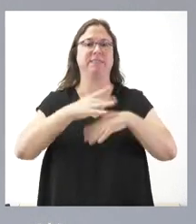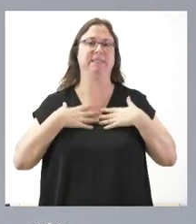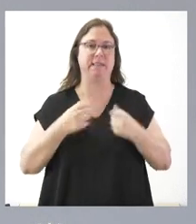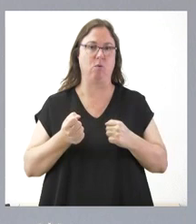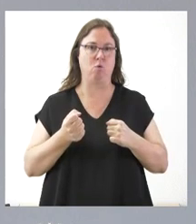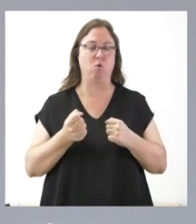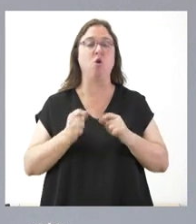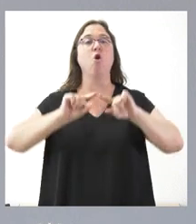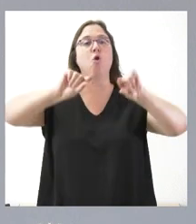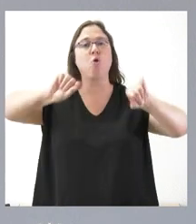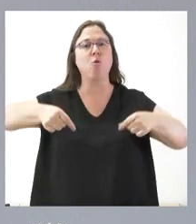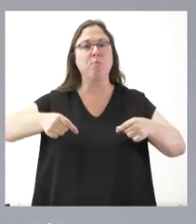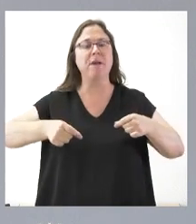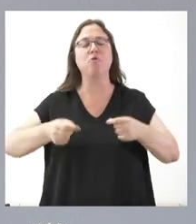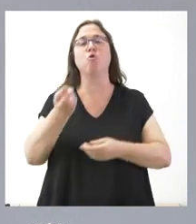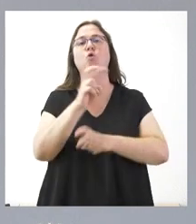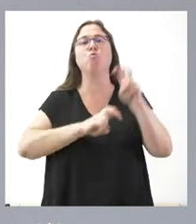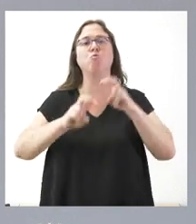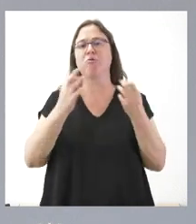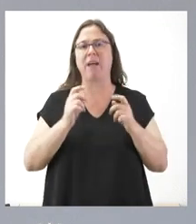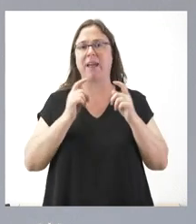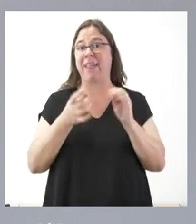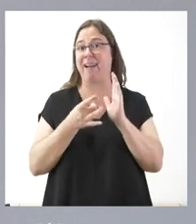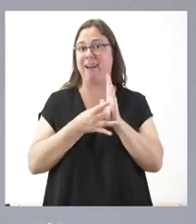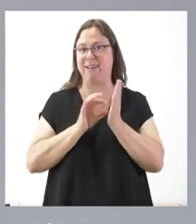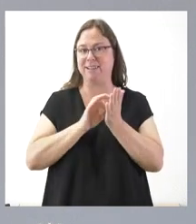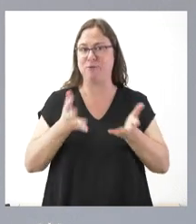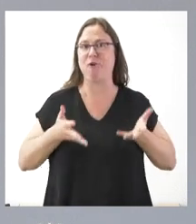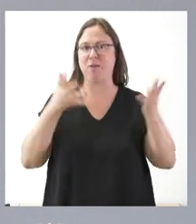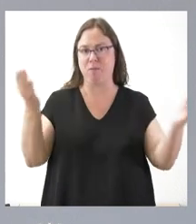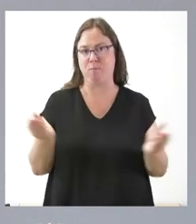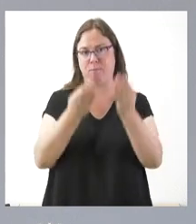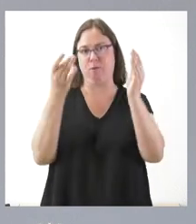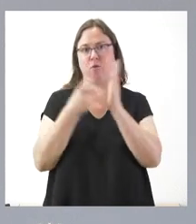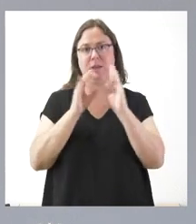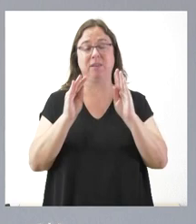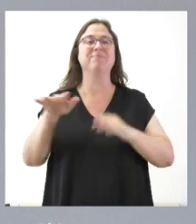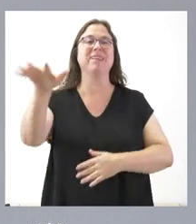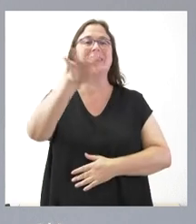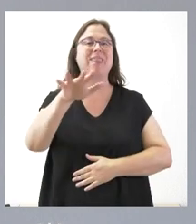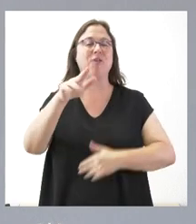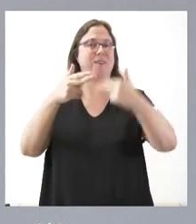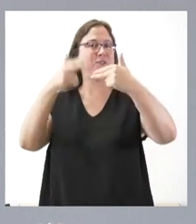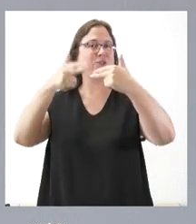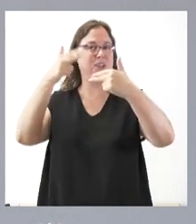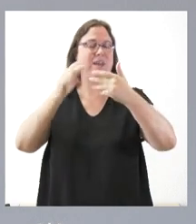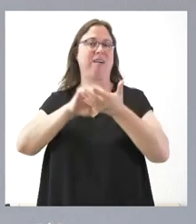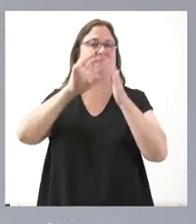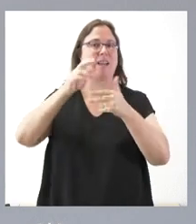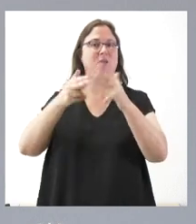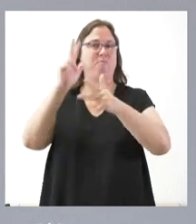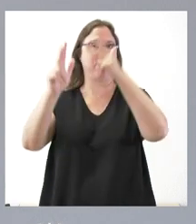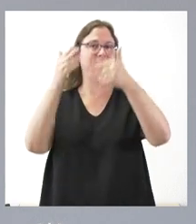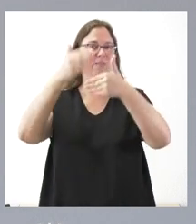busca es mejorar la calidad del servicio sanitario que prestamos al conjunto de los ciudadanos, especialmente en zonas limítrofes. Castilla y León saben ustedes